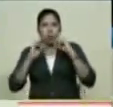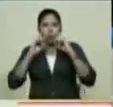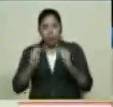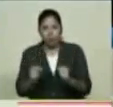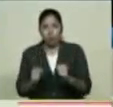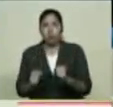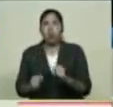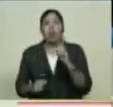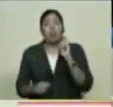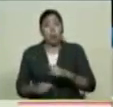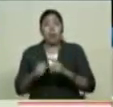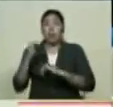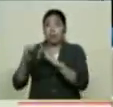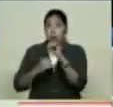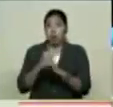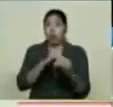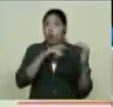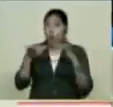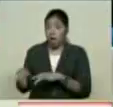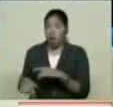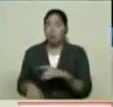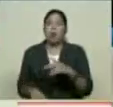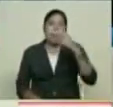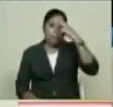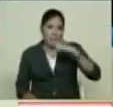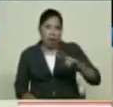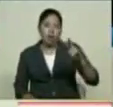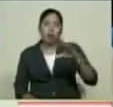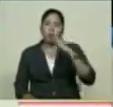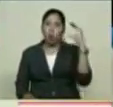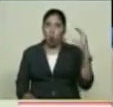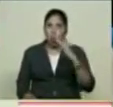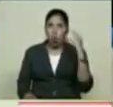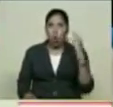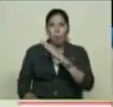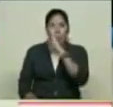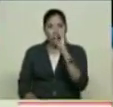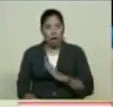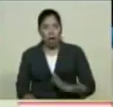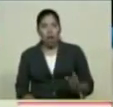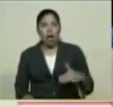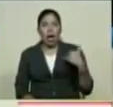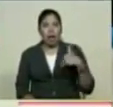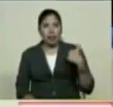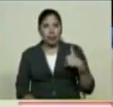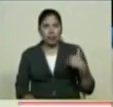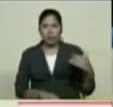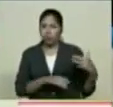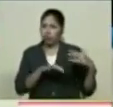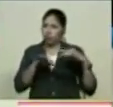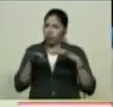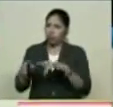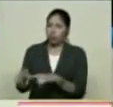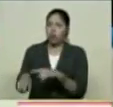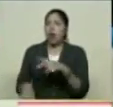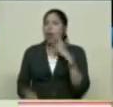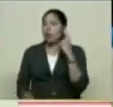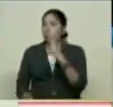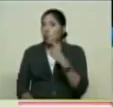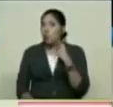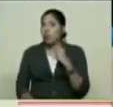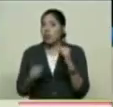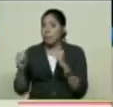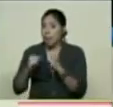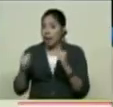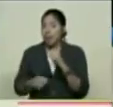de México De Centroamérica De Colombia De Brasil De Argentina Es decir Estamos buscando pues que